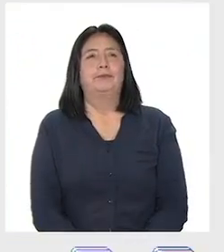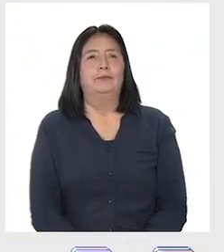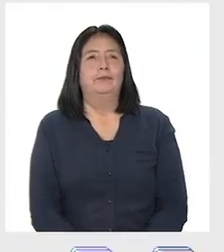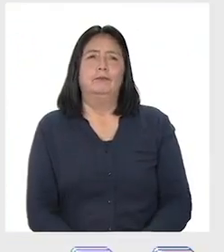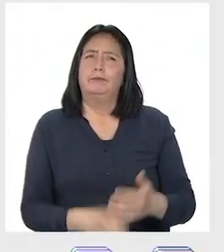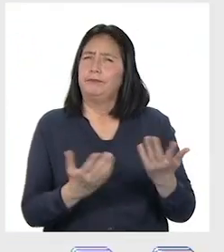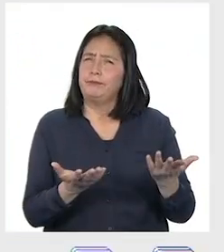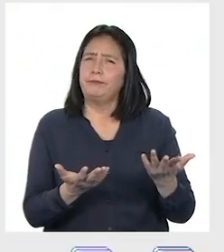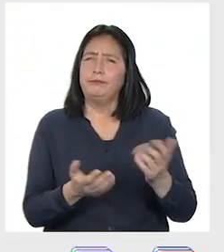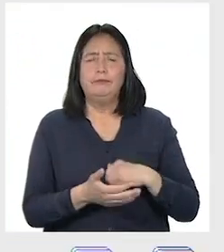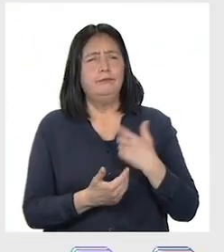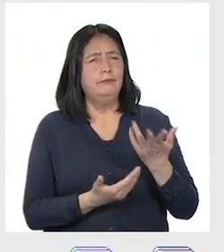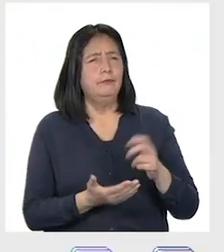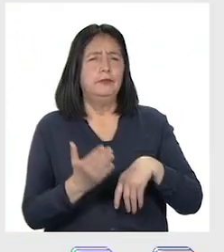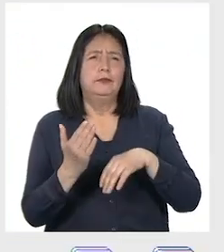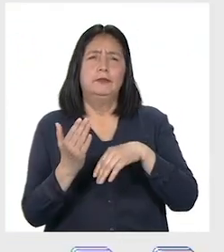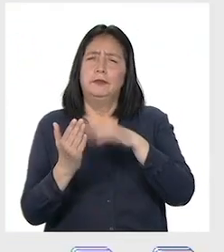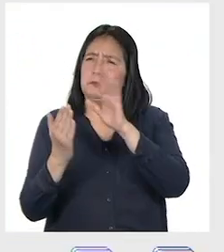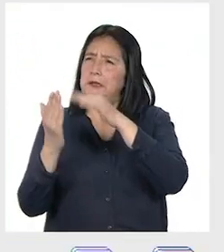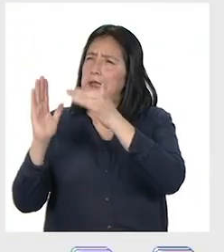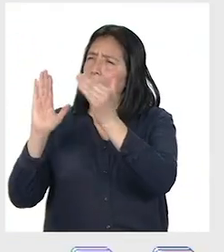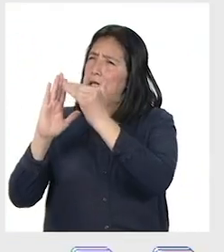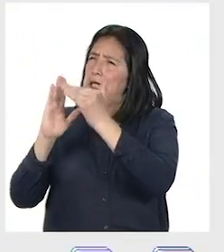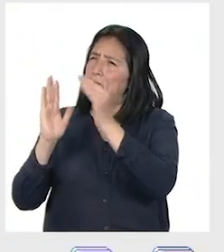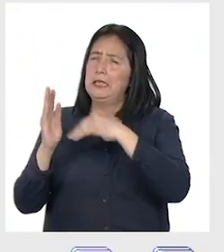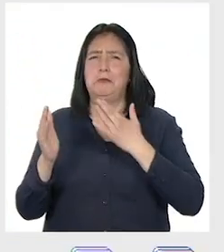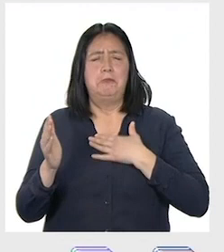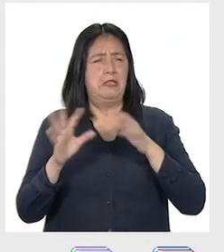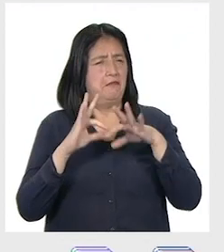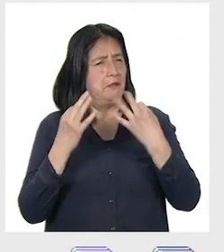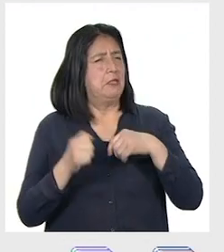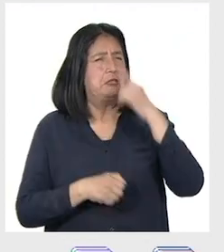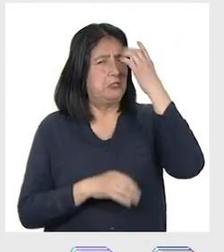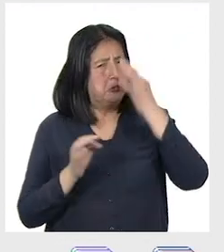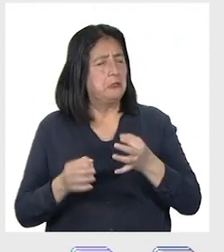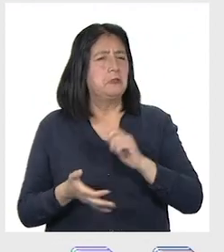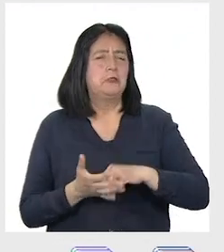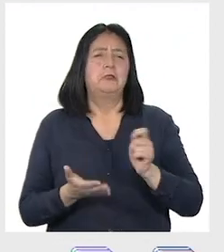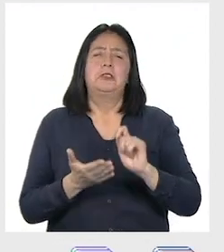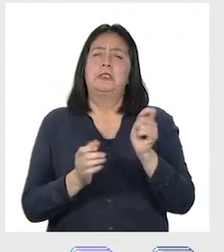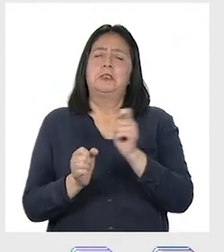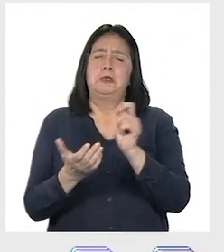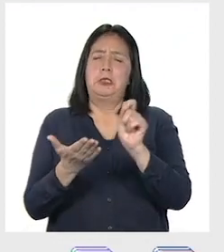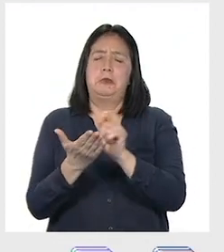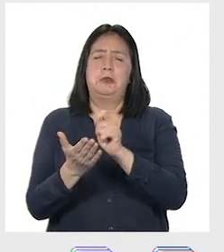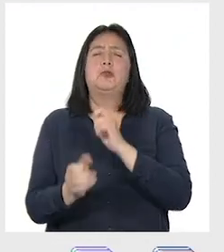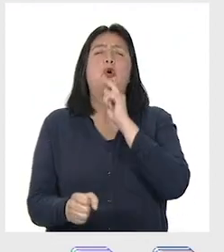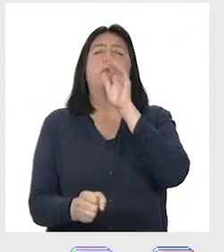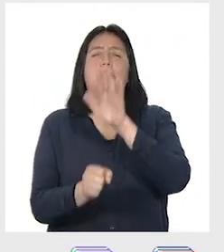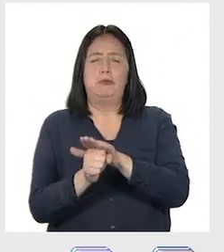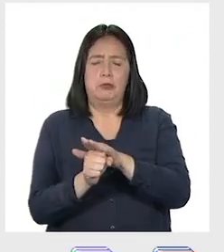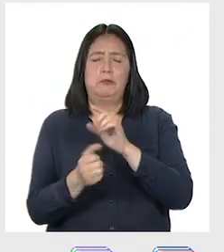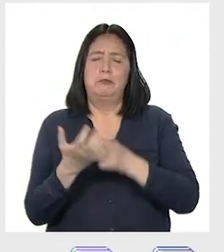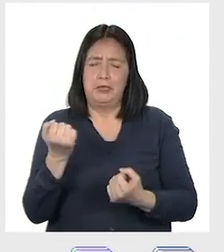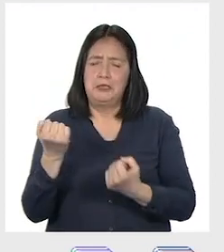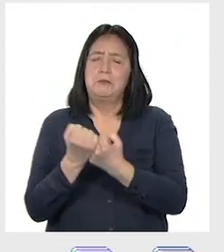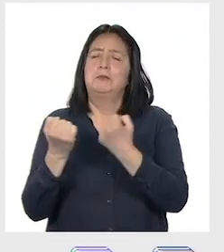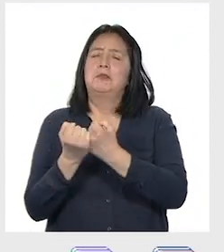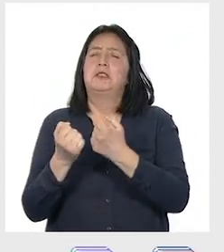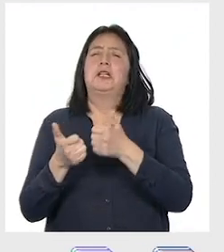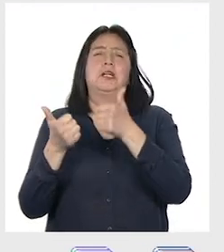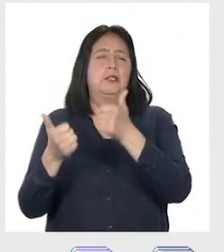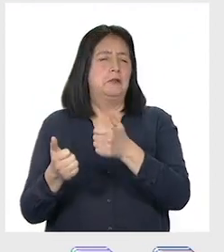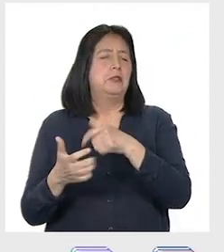Además de pintar y decorar la casa, en mi familia hemos decidido escribir un compromiso para aportar al bien común